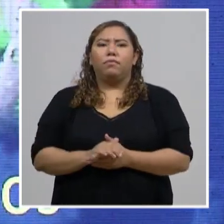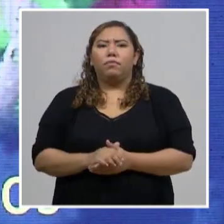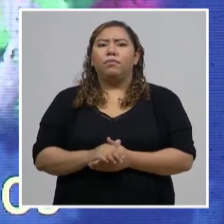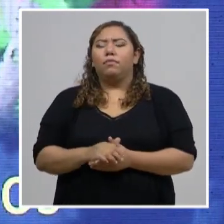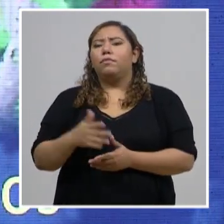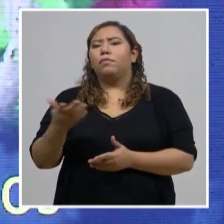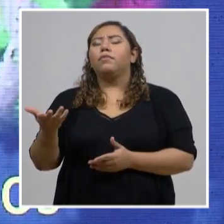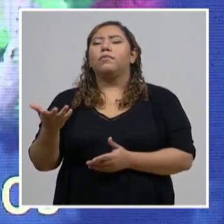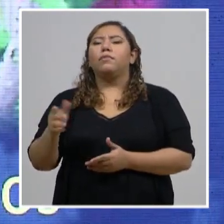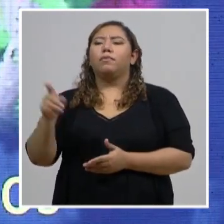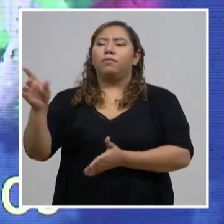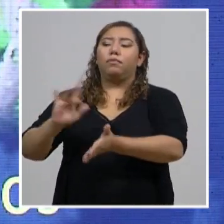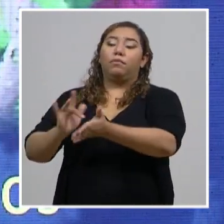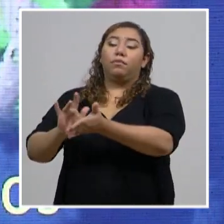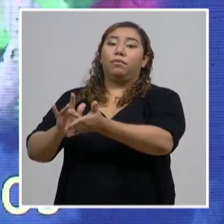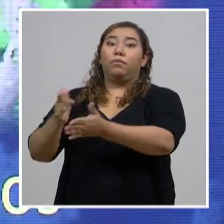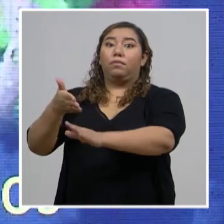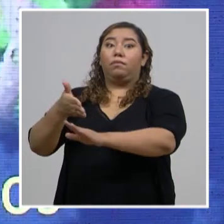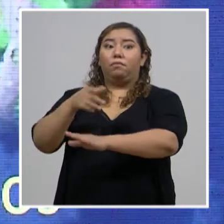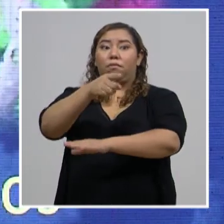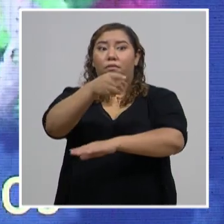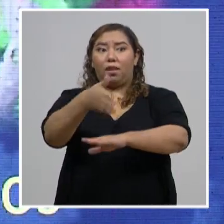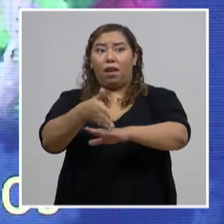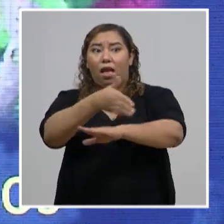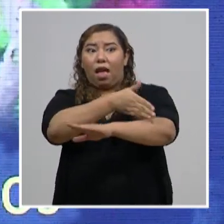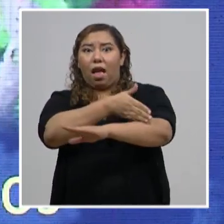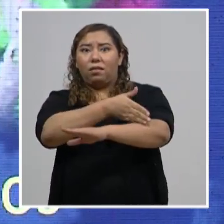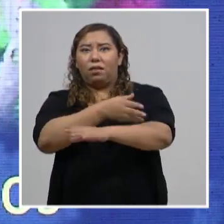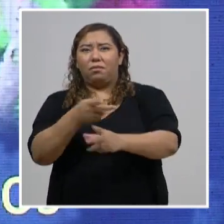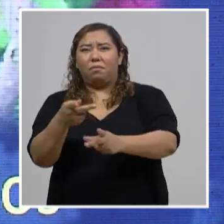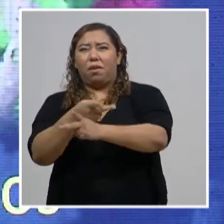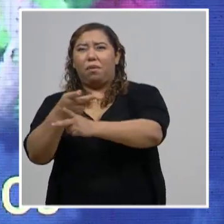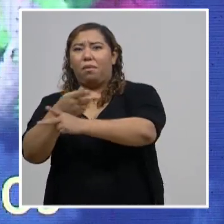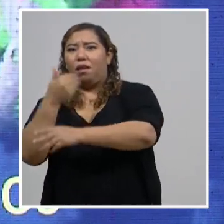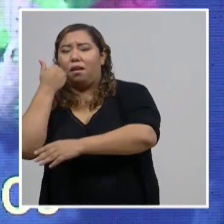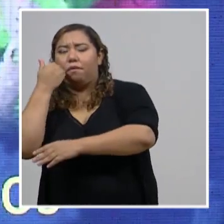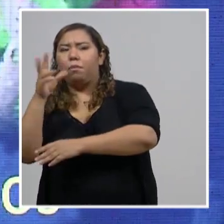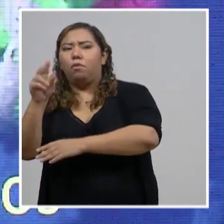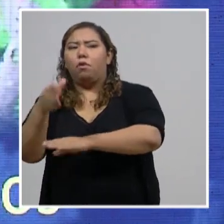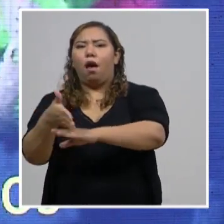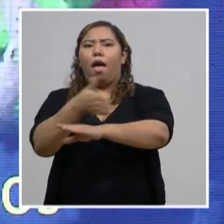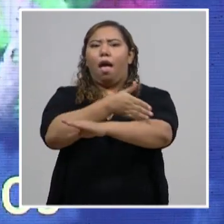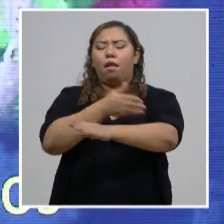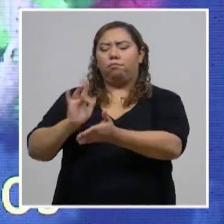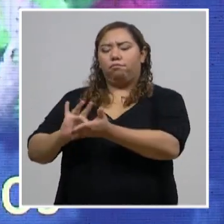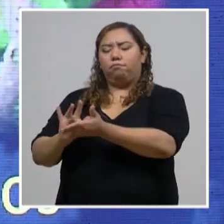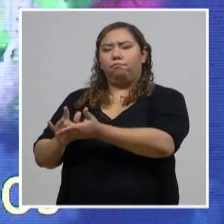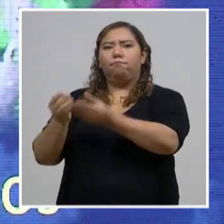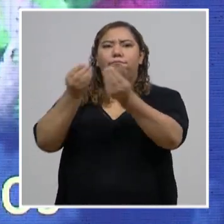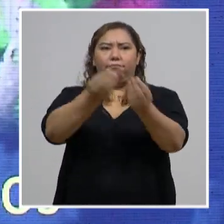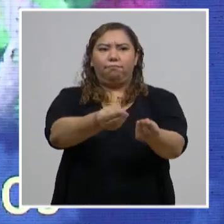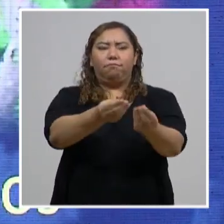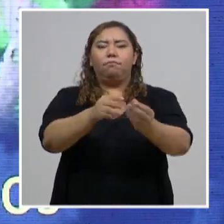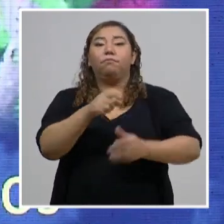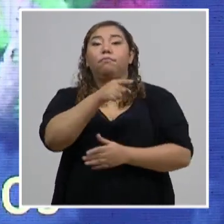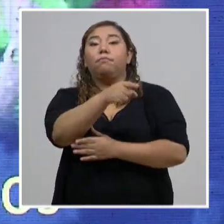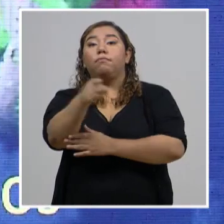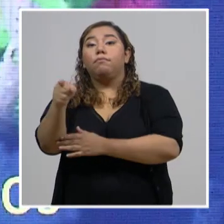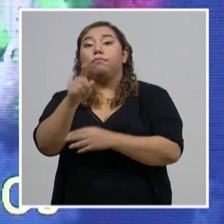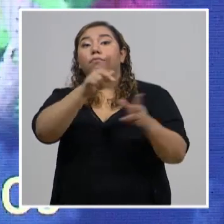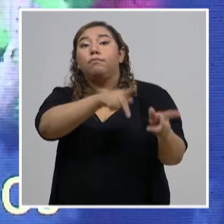evitar que la enfermedad progrese. Les recordamos, estos tratamientos se proporcionan a las personas que tienen